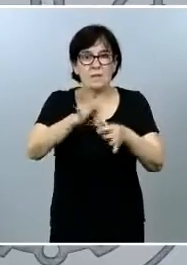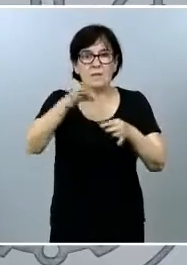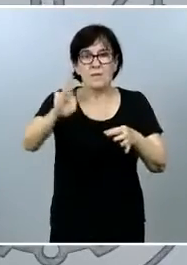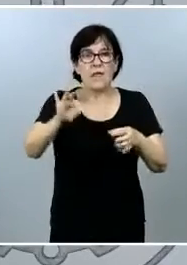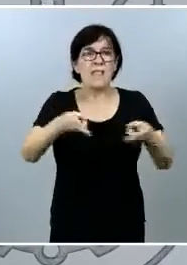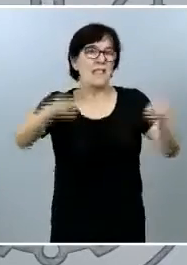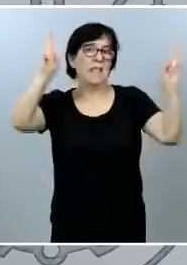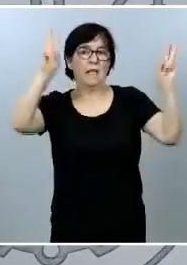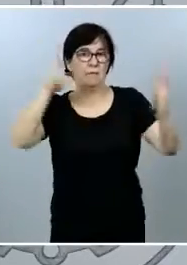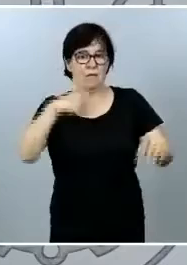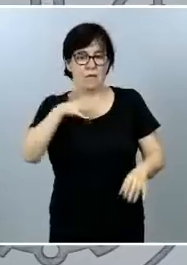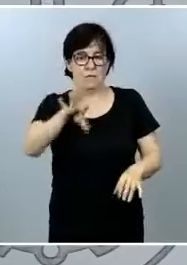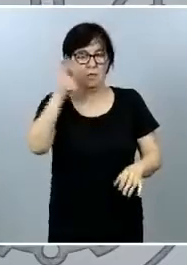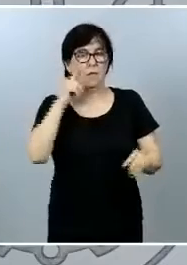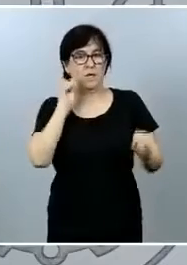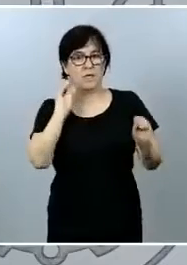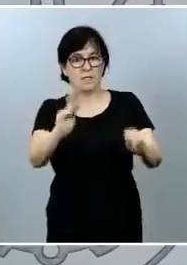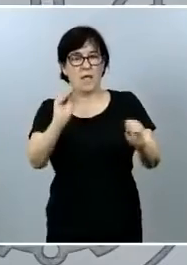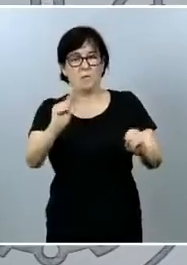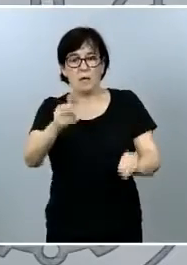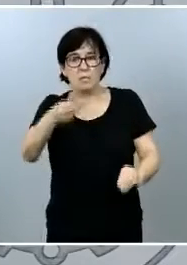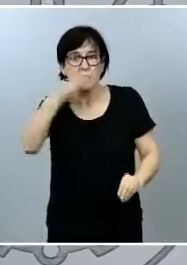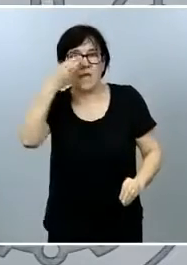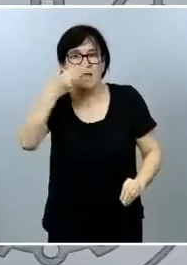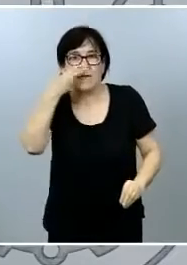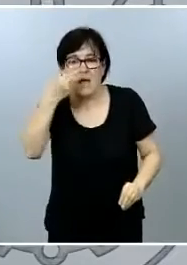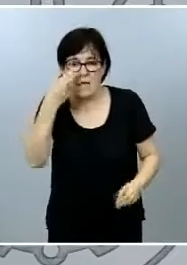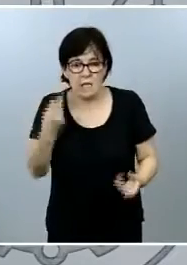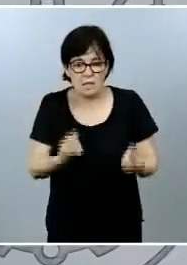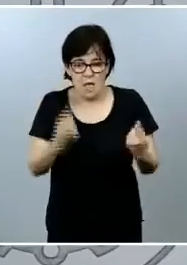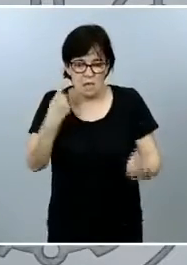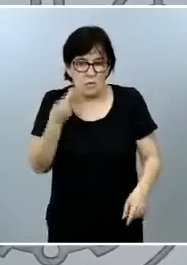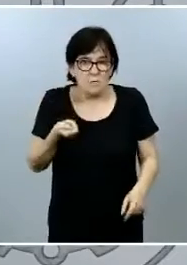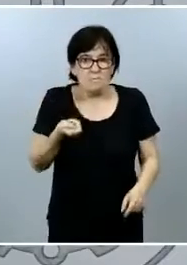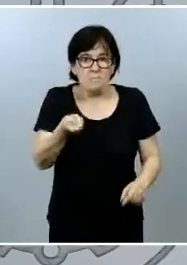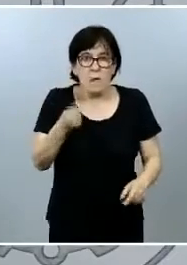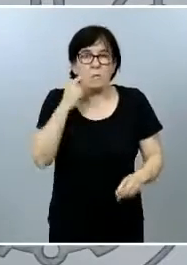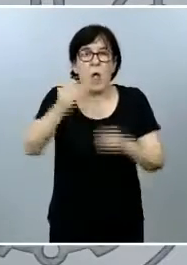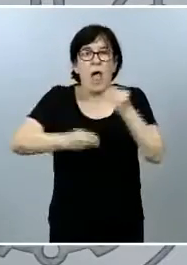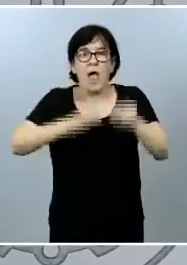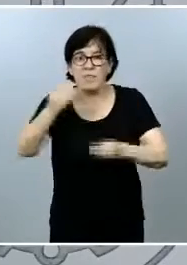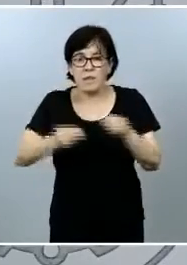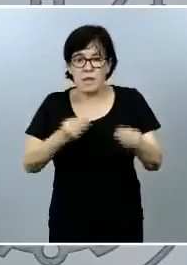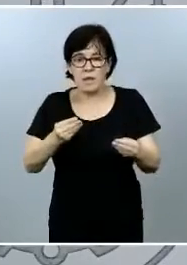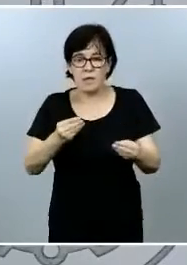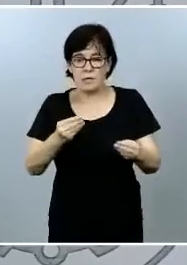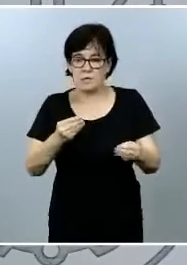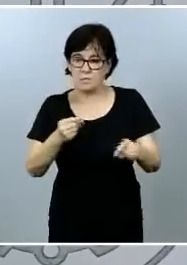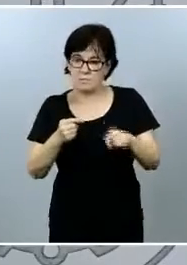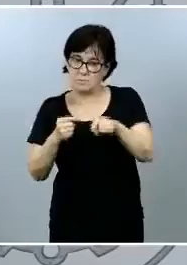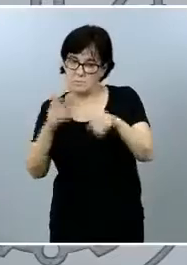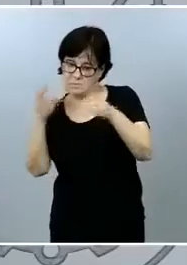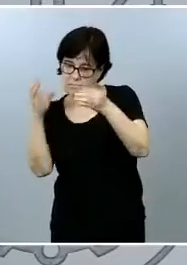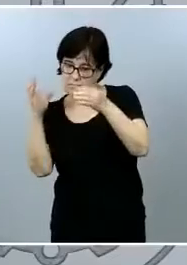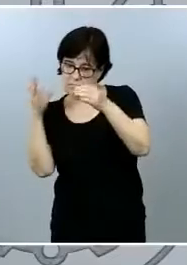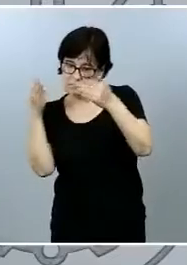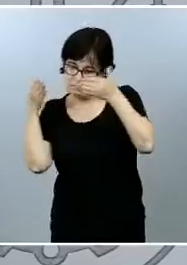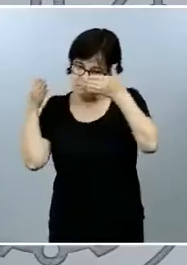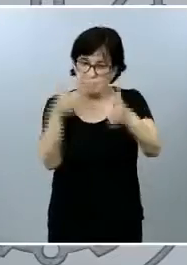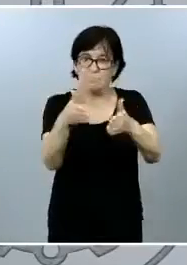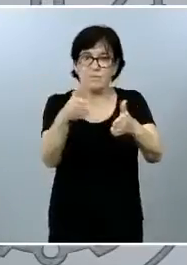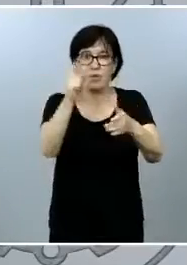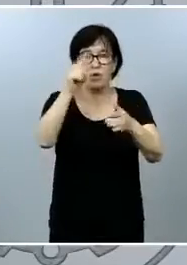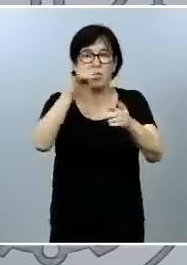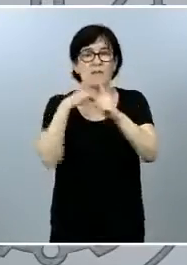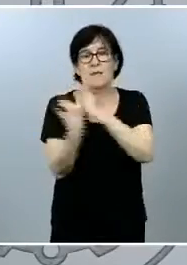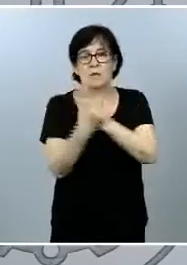también la atención el interés que tienen algunos por intentar hacer de esa remoción de una circunstancia que suele ser